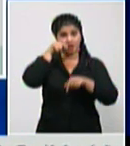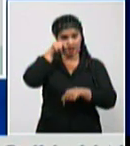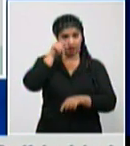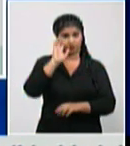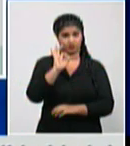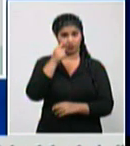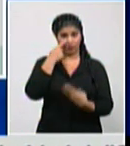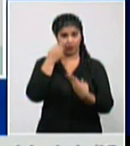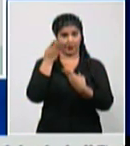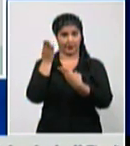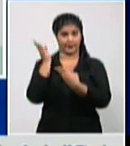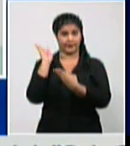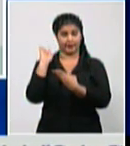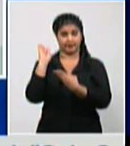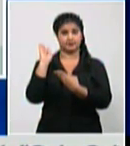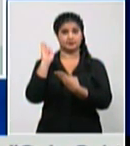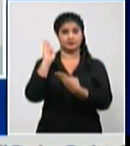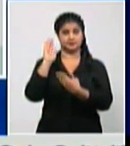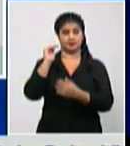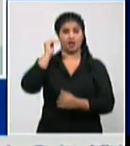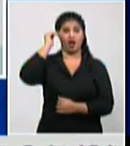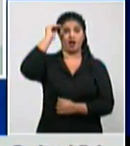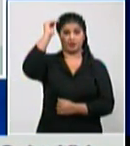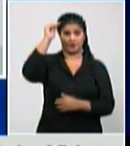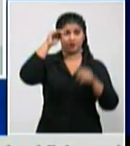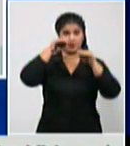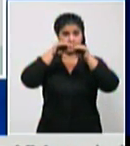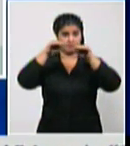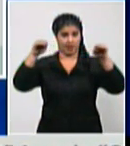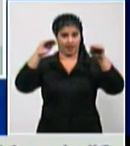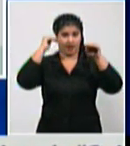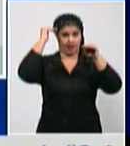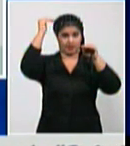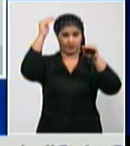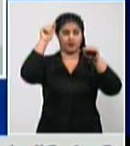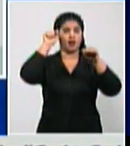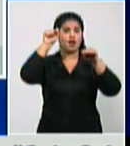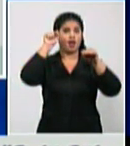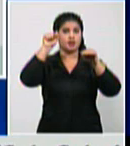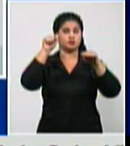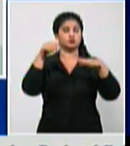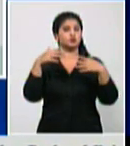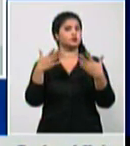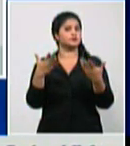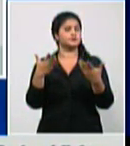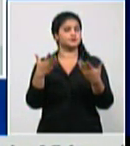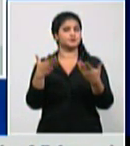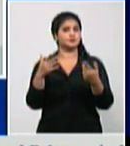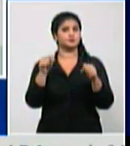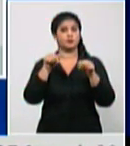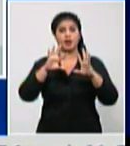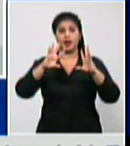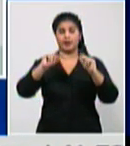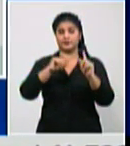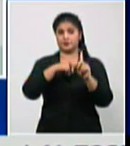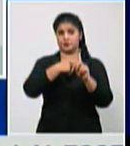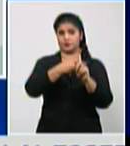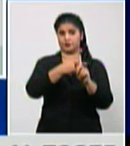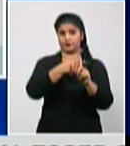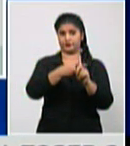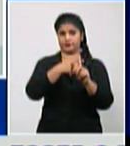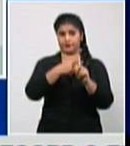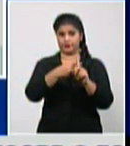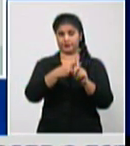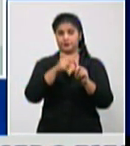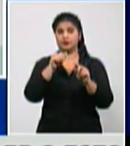las curvas de arriba bueno pues una la que está superior son los casos confirmados y las altas